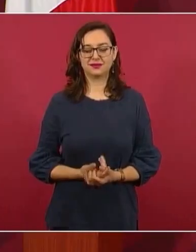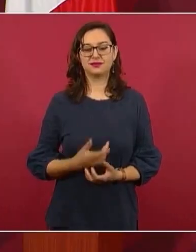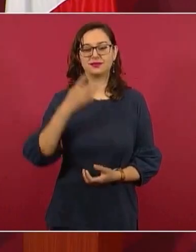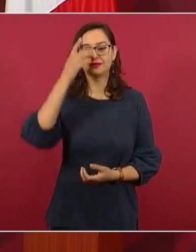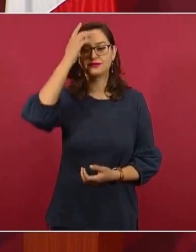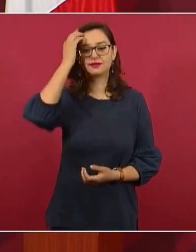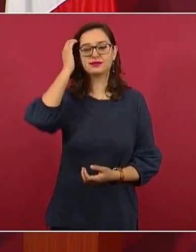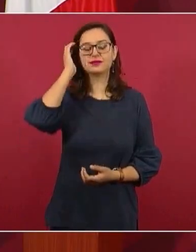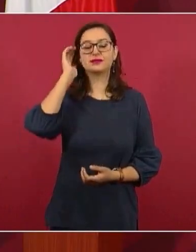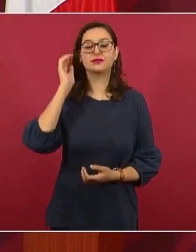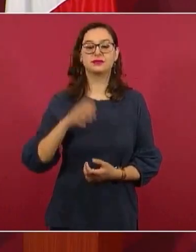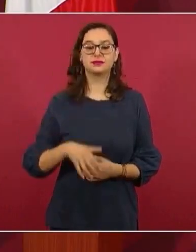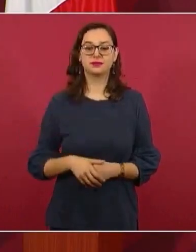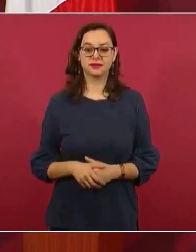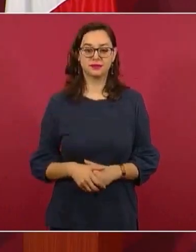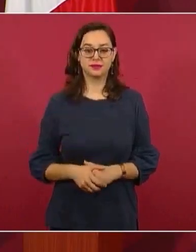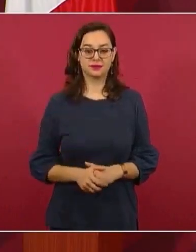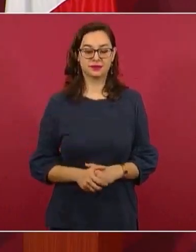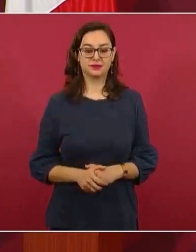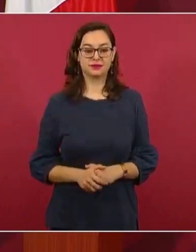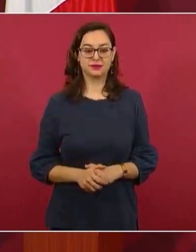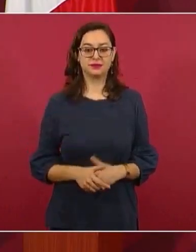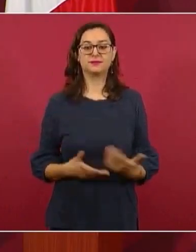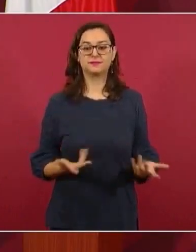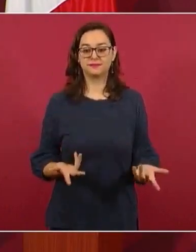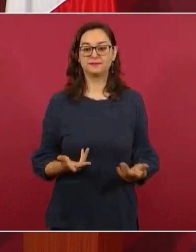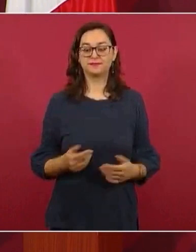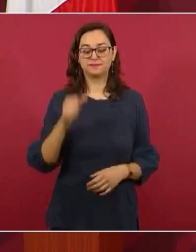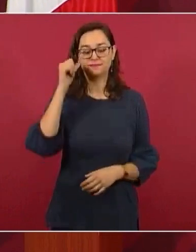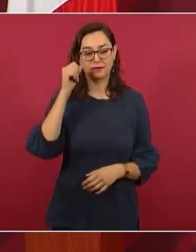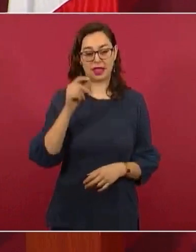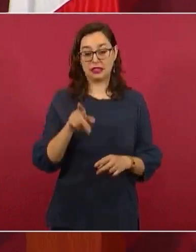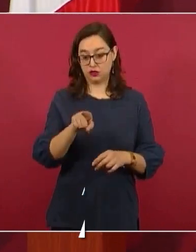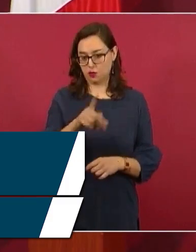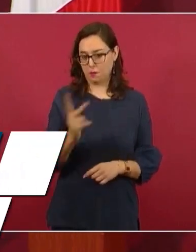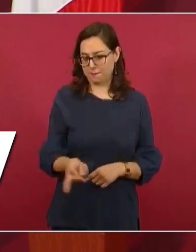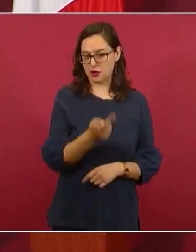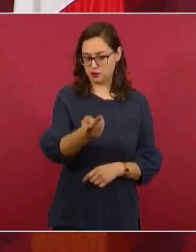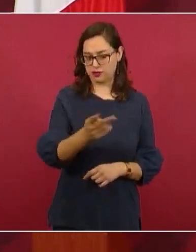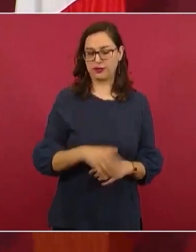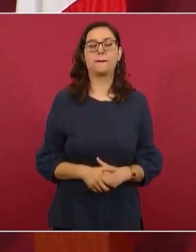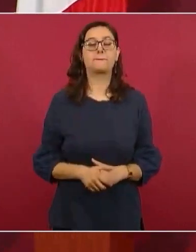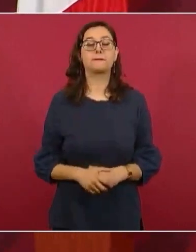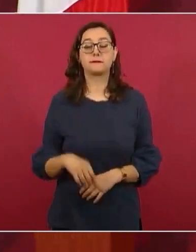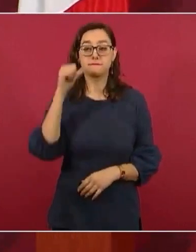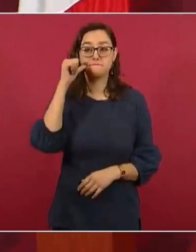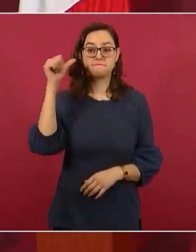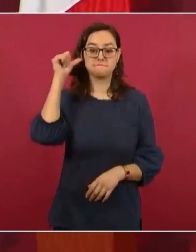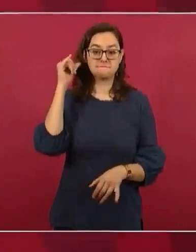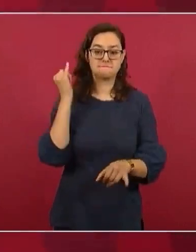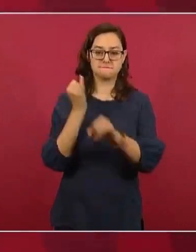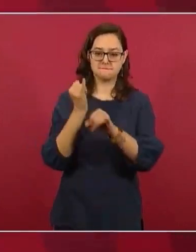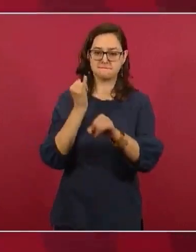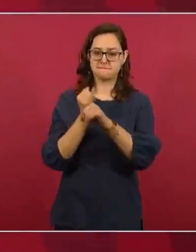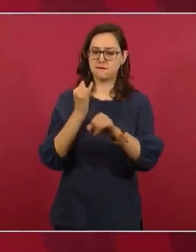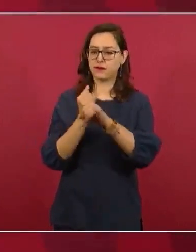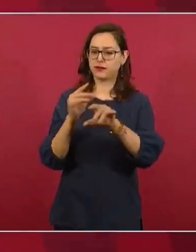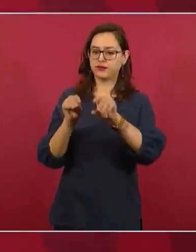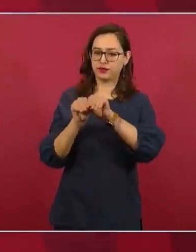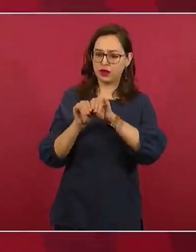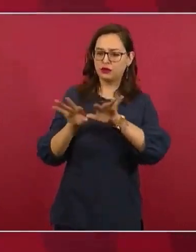En las redes sociales circuló